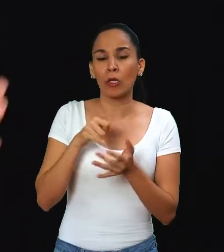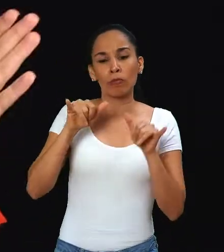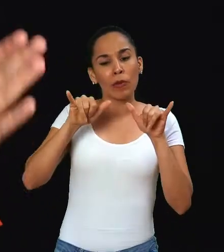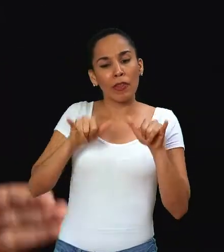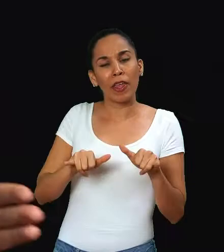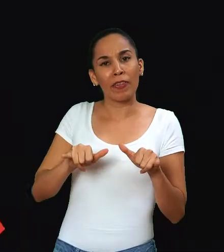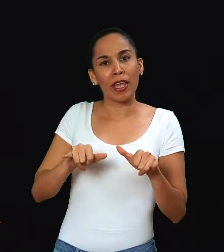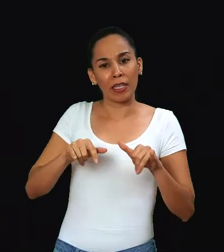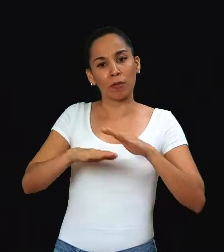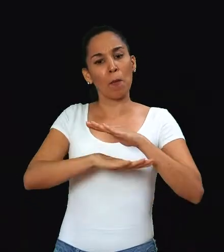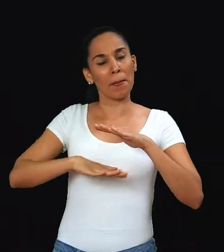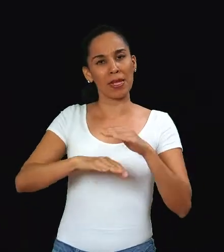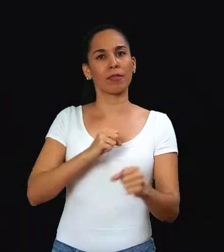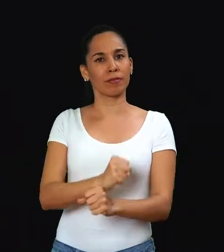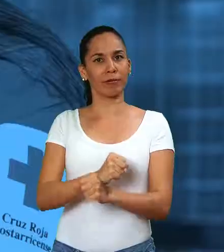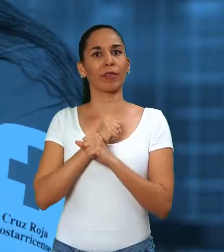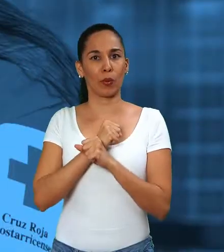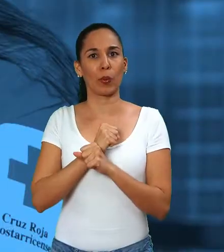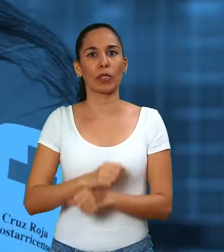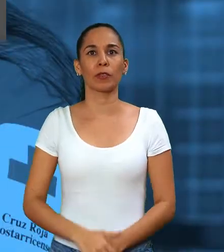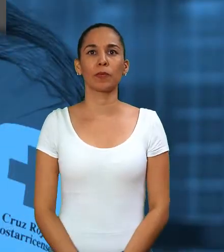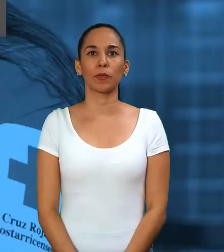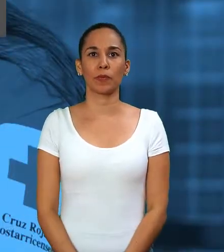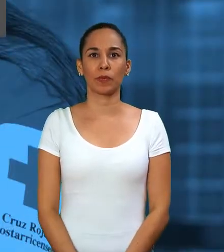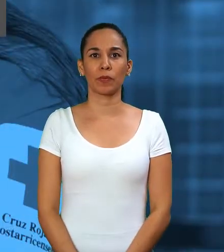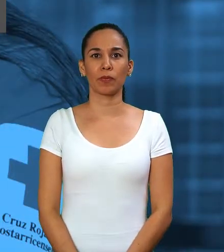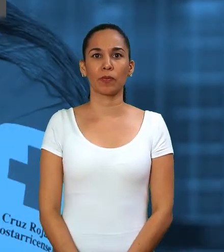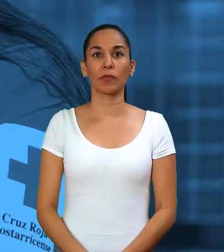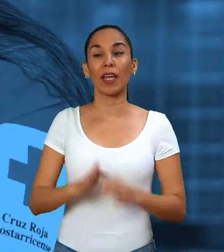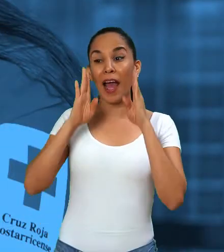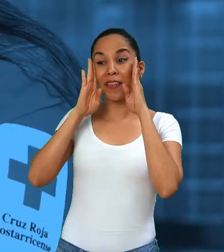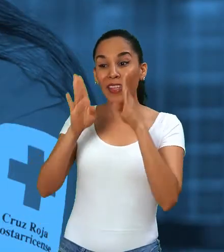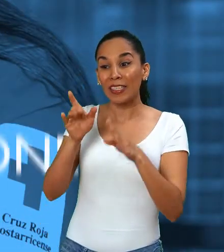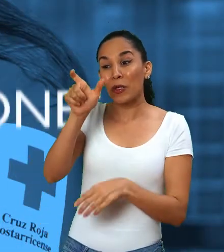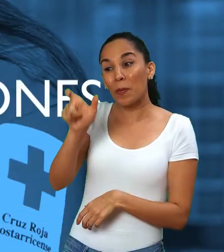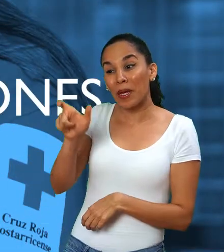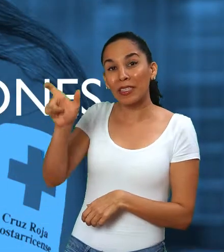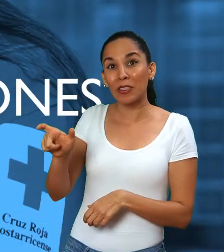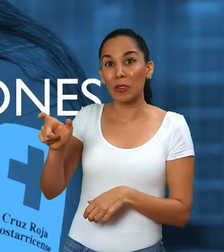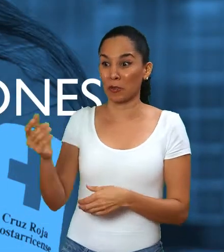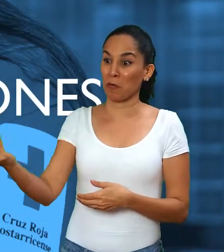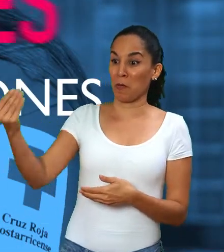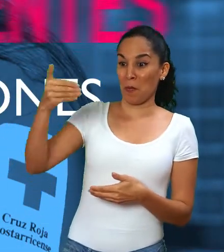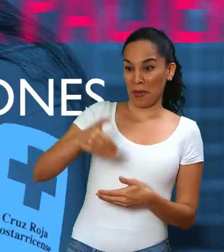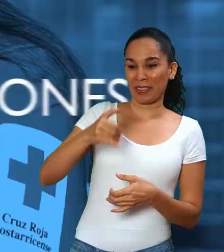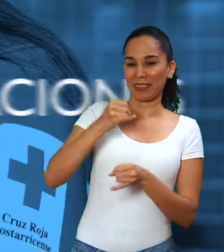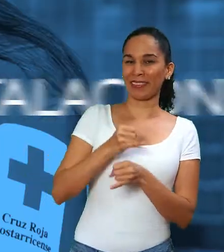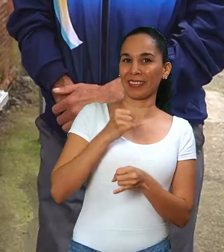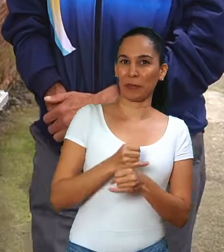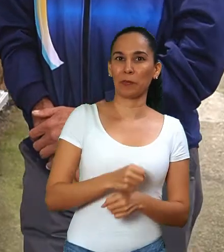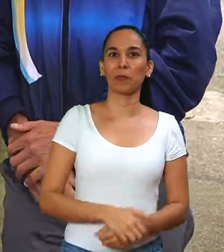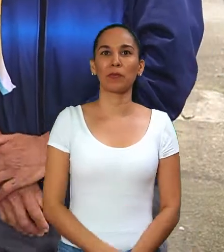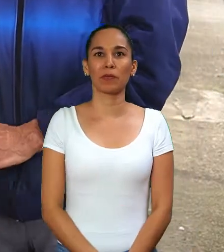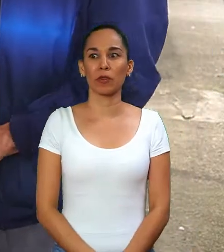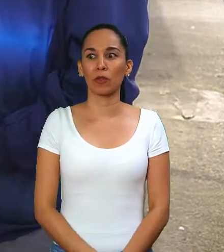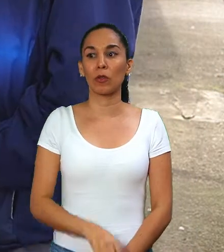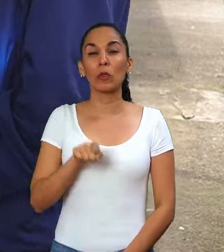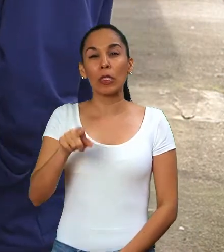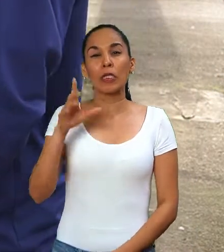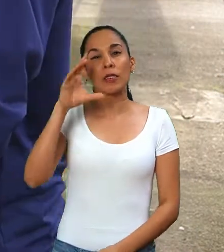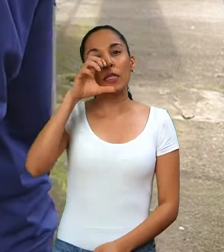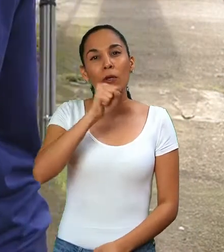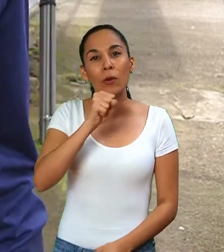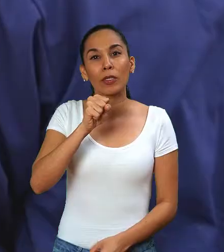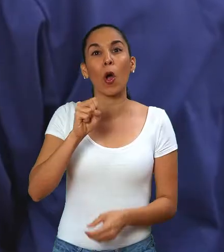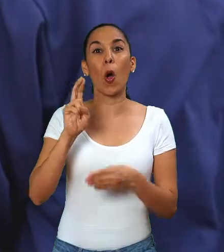mantener nuestras bases seguras. Atención de pacientes en nuestras instalaciones. Ten siempre presente